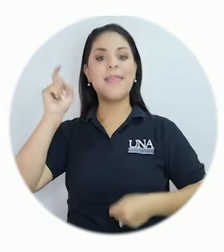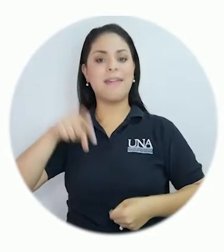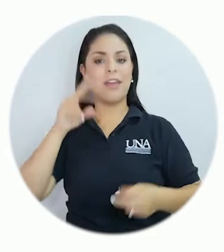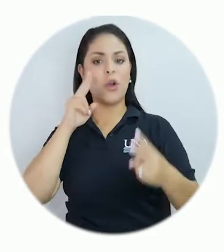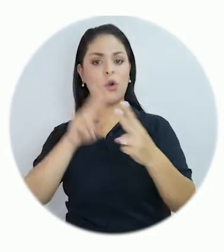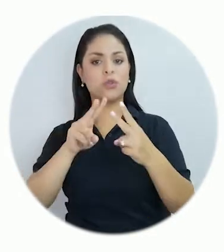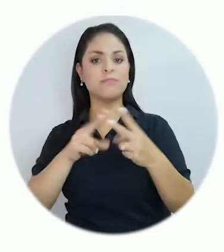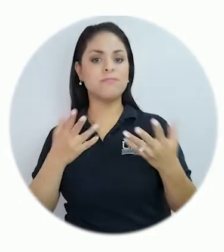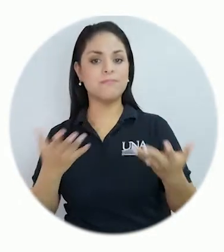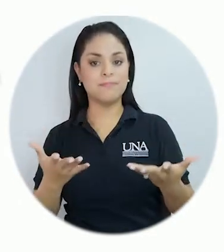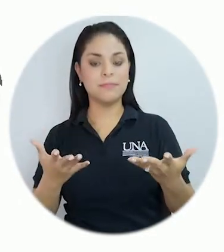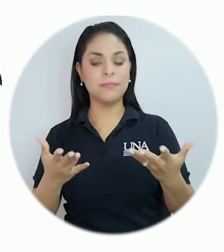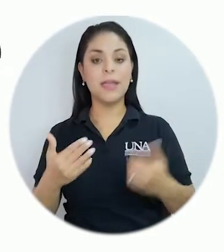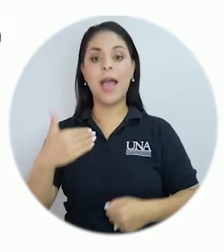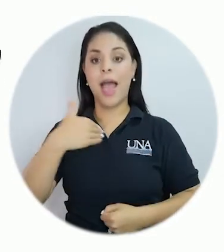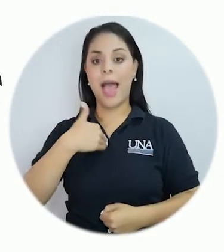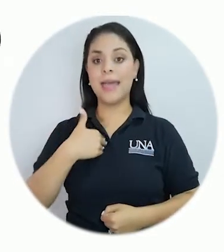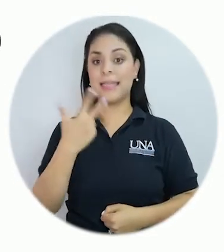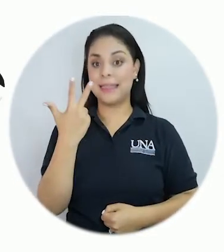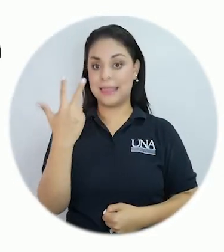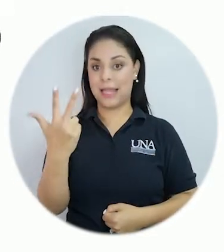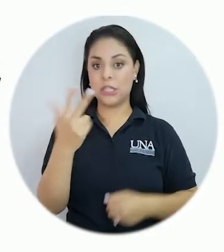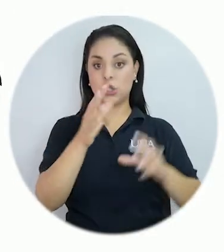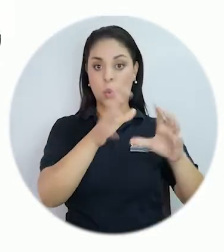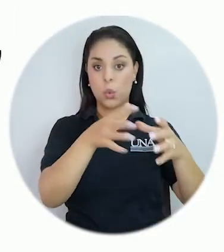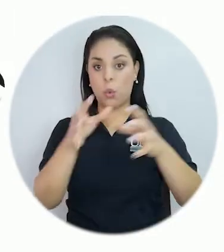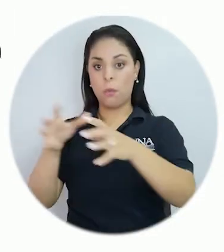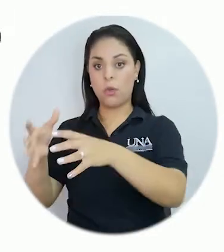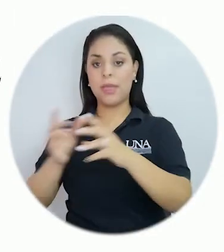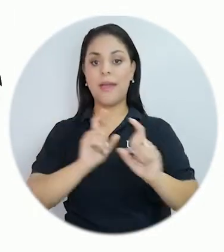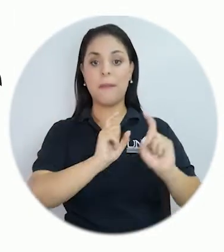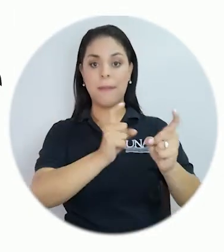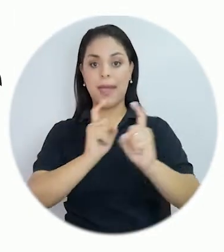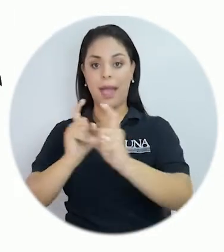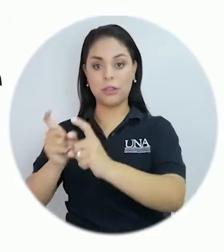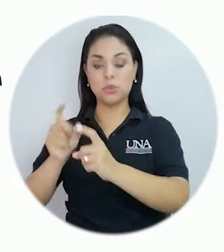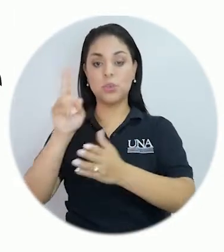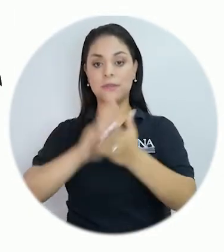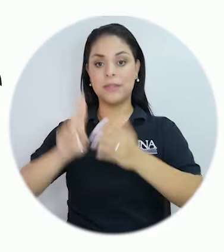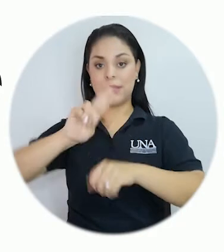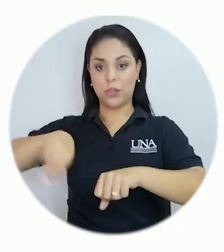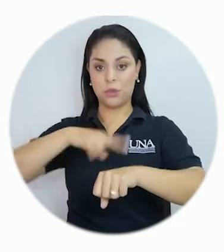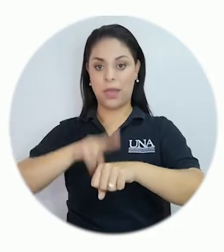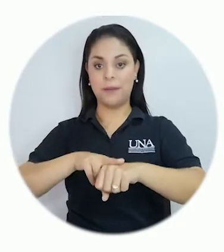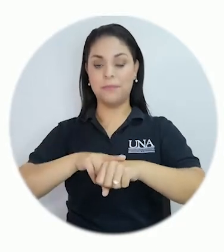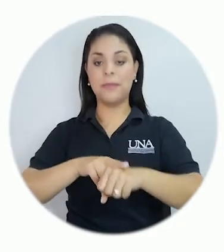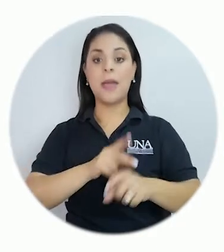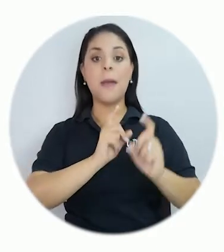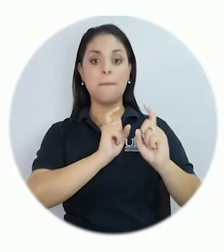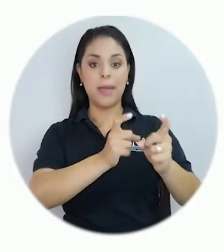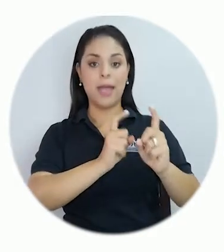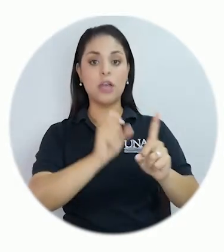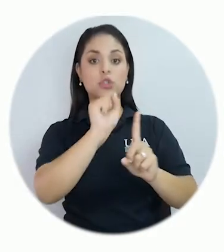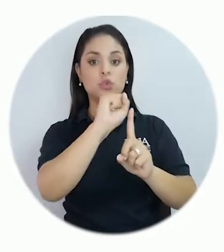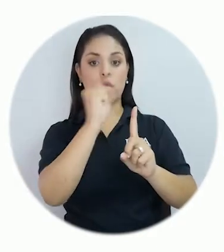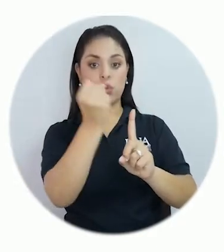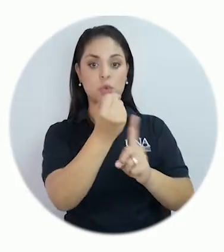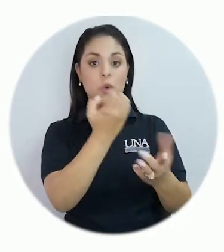conocer lo siguiente. Existen tres grupos de becas en la Universidad Nacional. Las becas